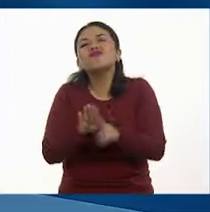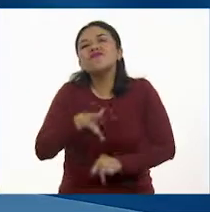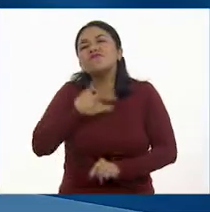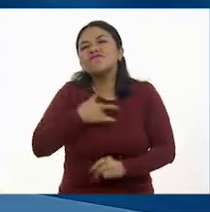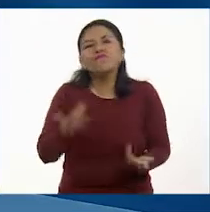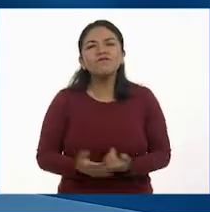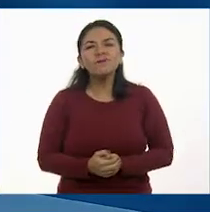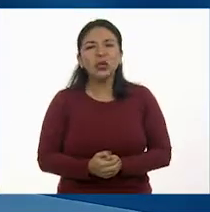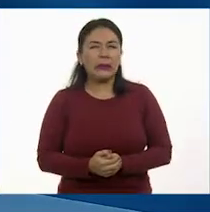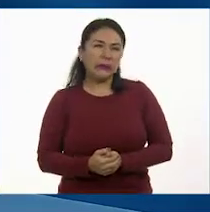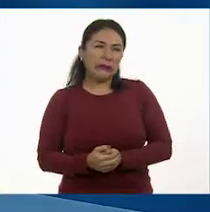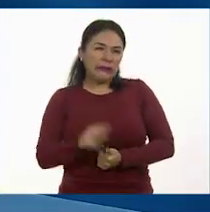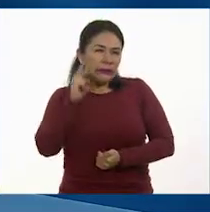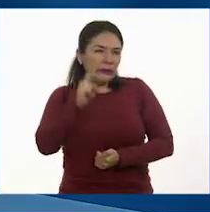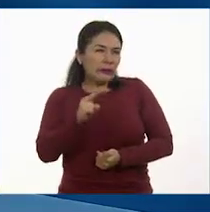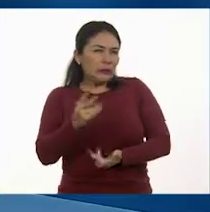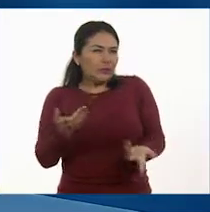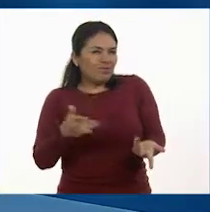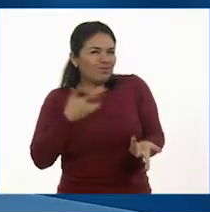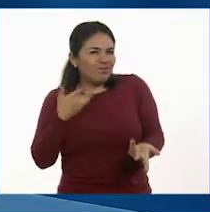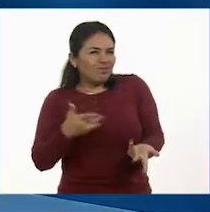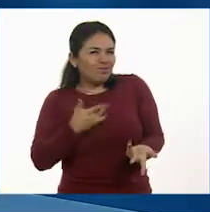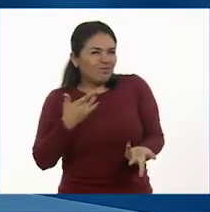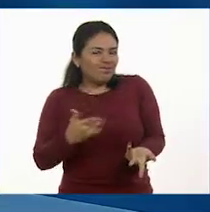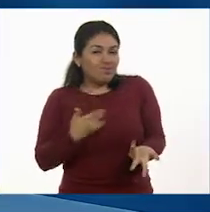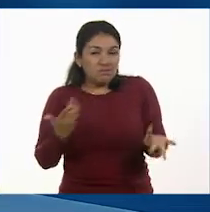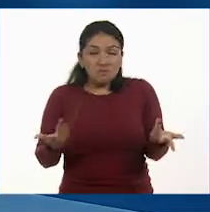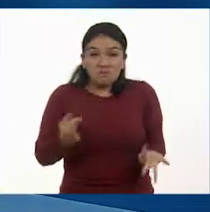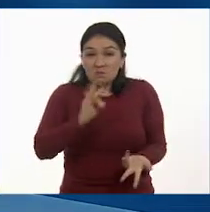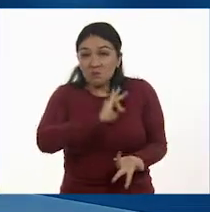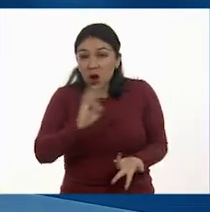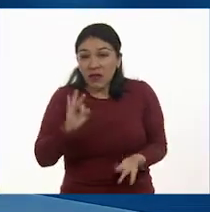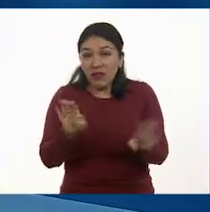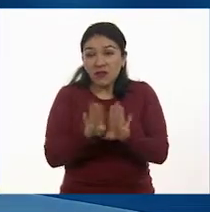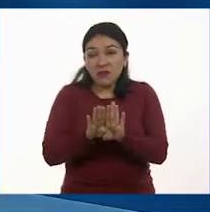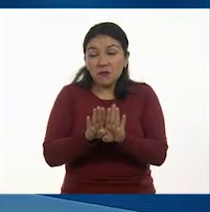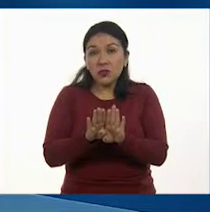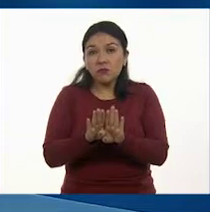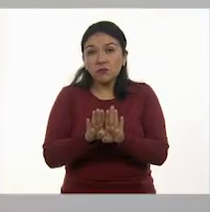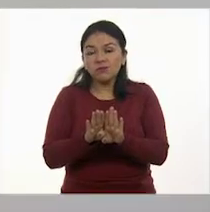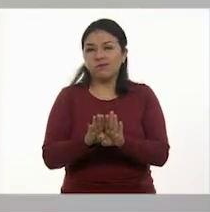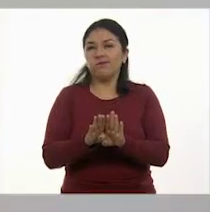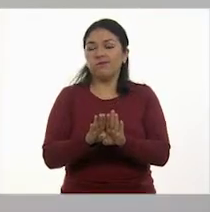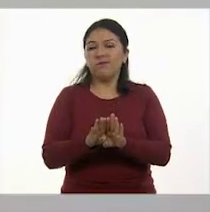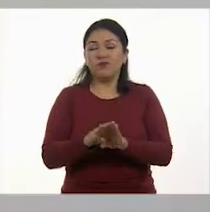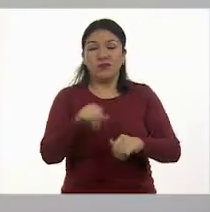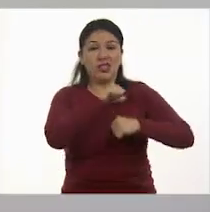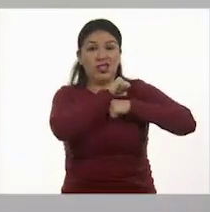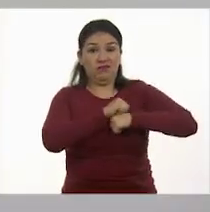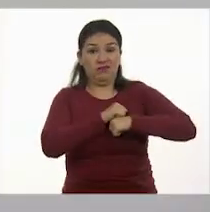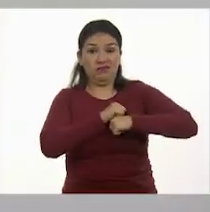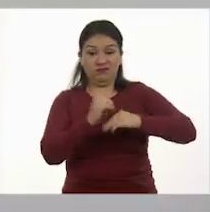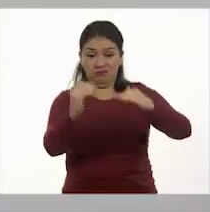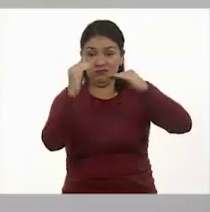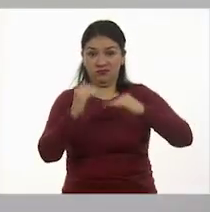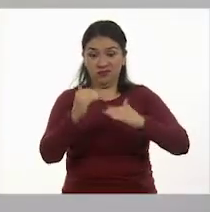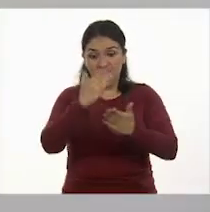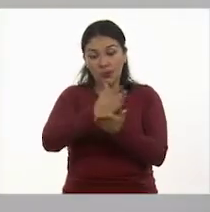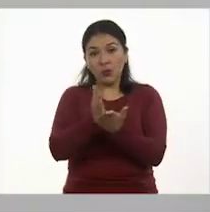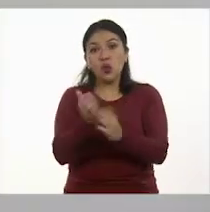¿cómo podría ser? ¿Cómo podría ser? ¿Podría ser que tomemos como denominador el diez?